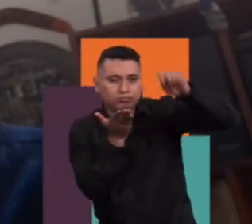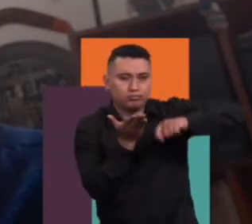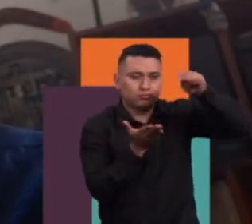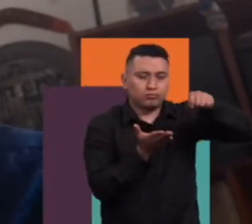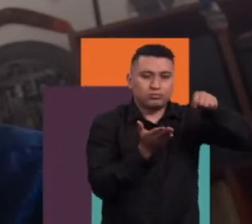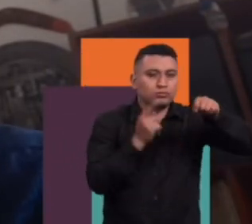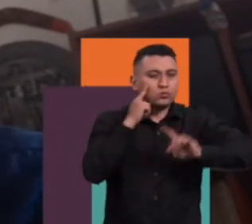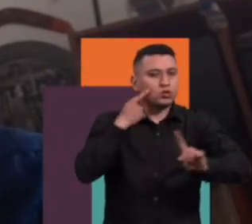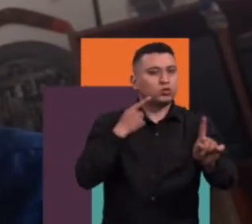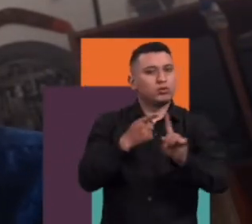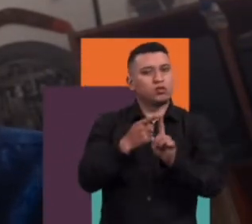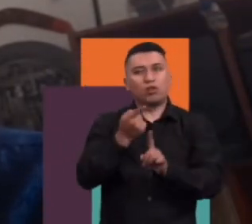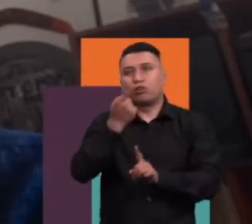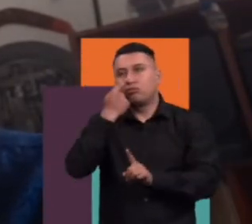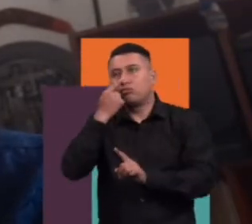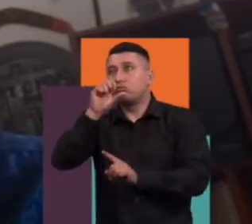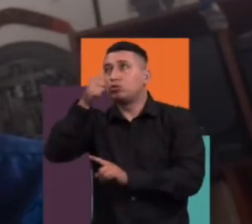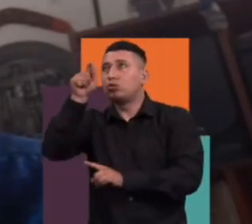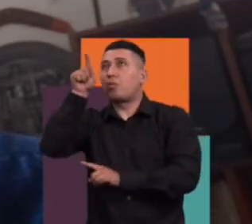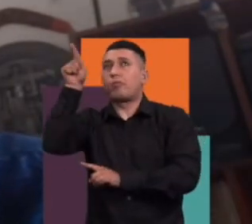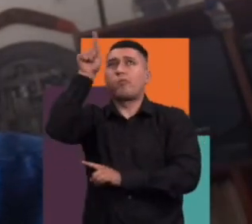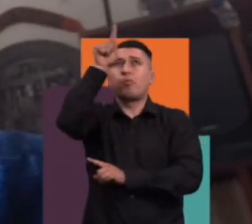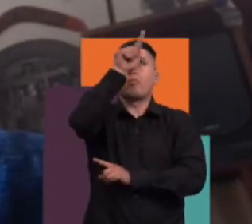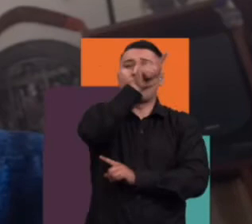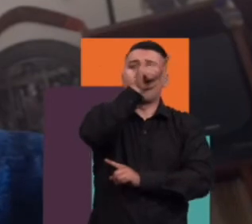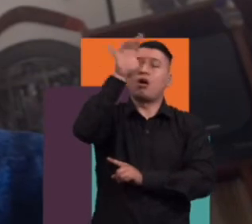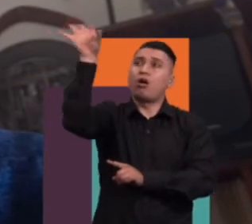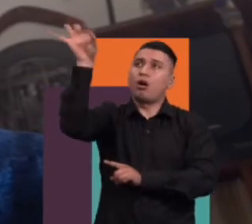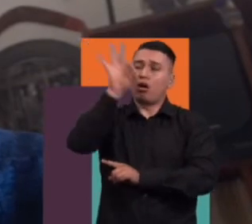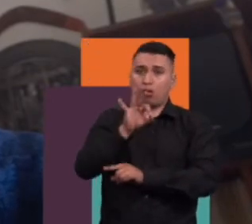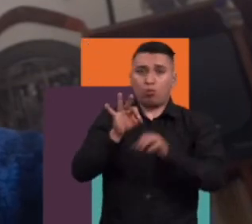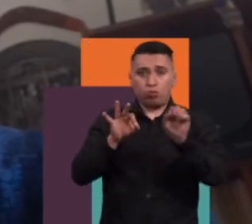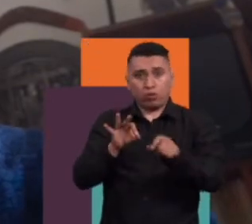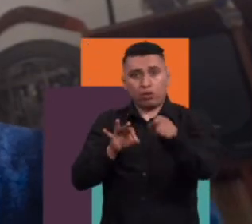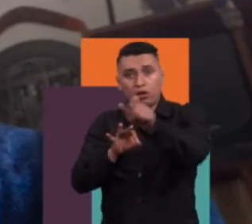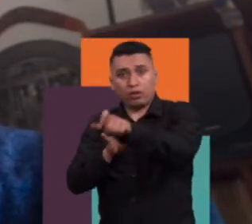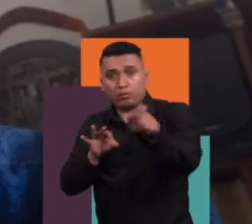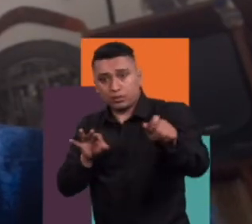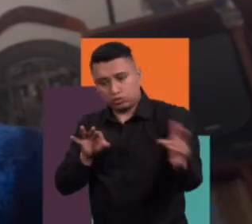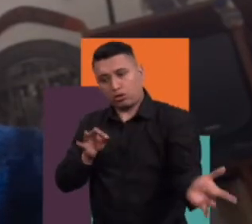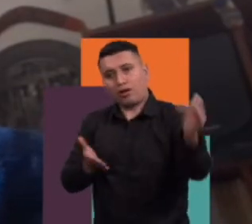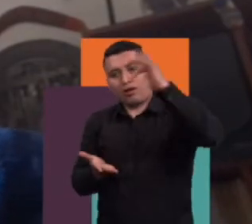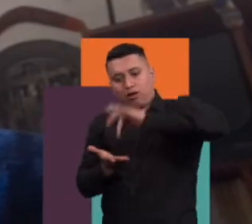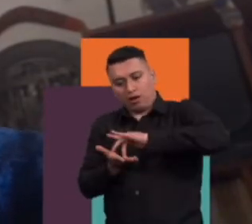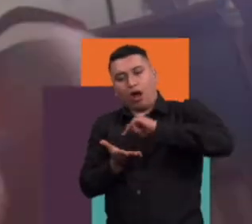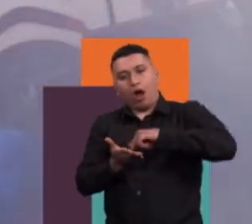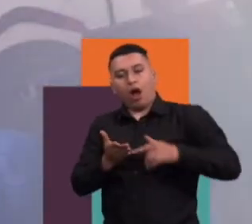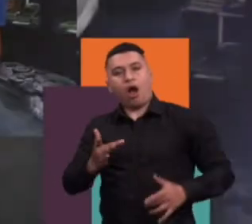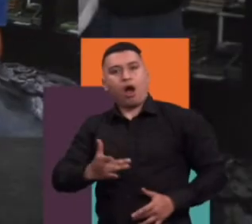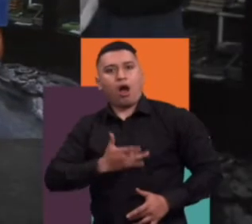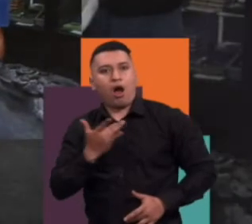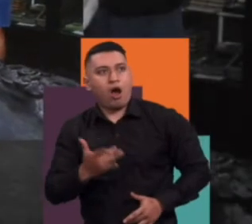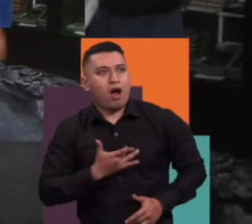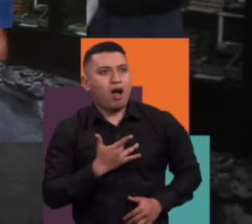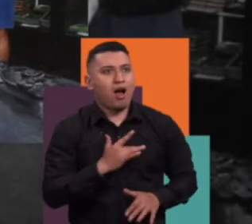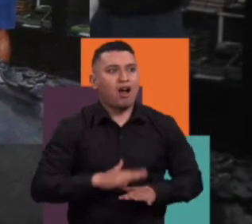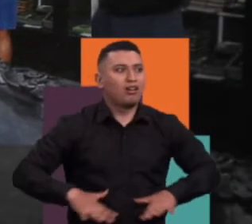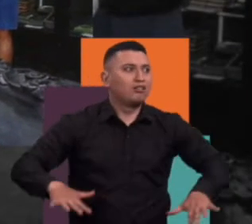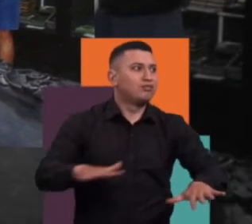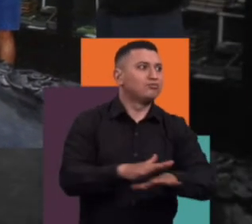destinos, pero de una manera, digamos, muy respetuosa frente a cómo podrían aprovechar las personas que viajan ese destino.